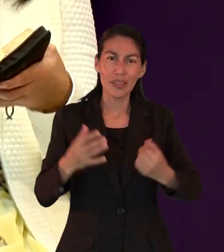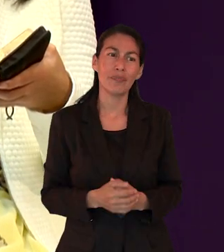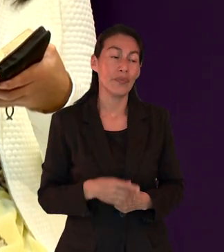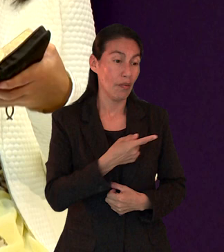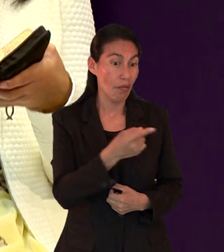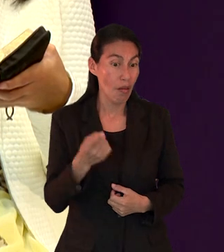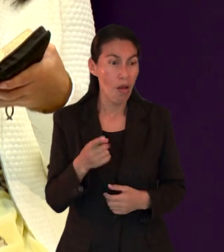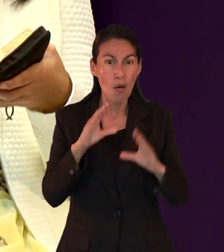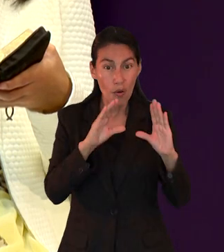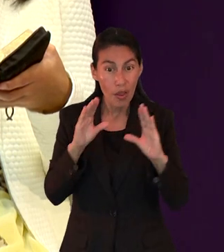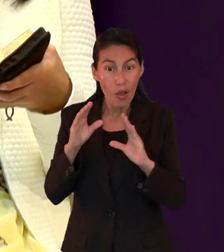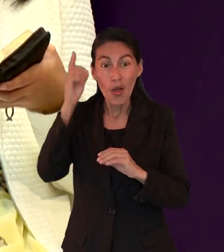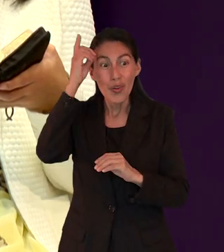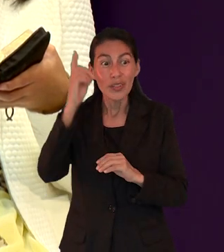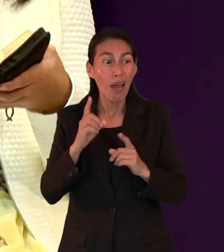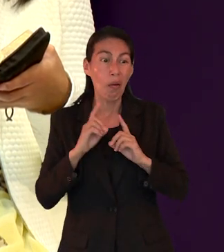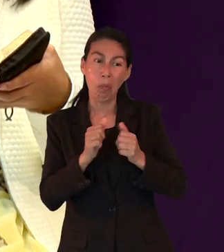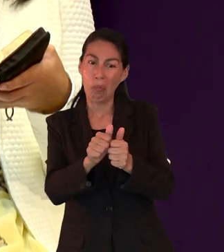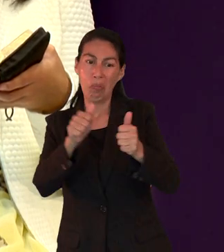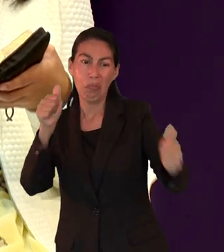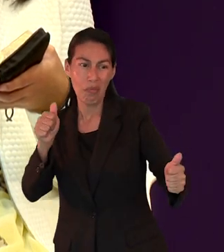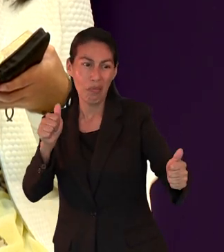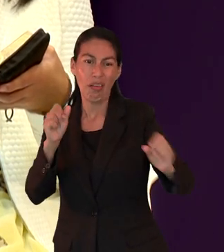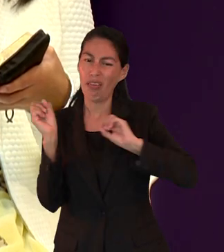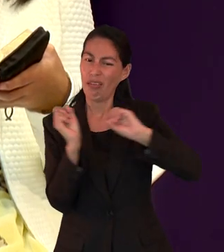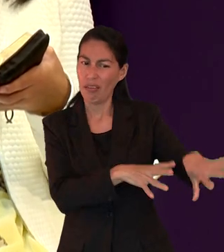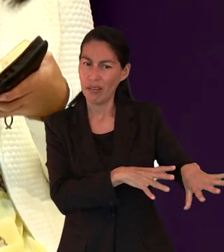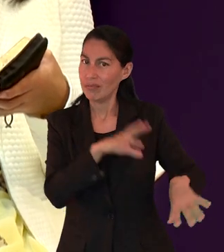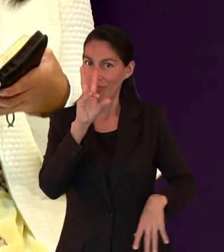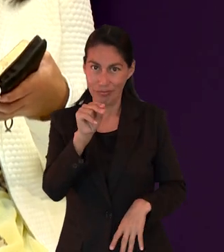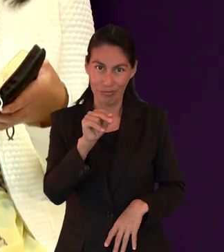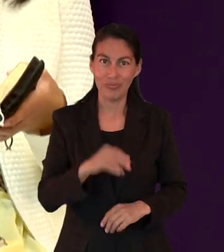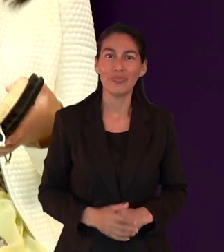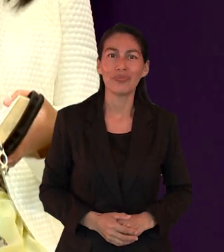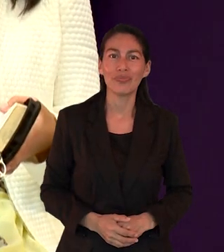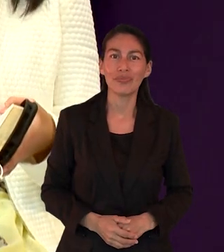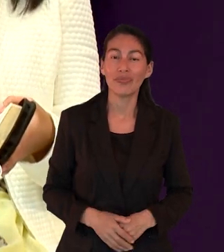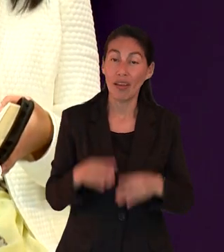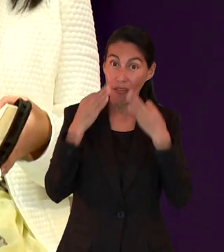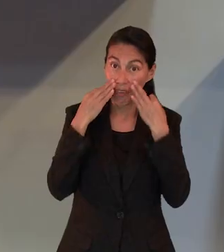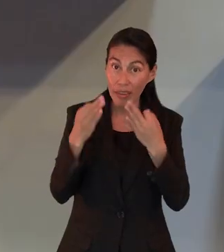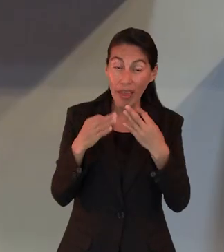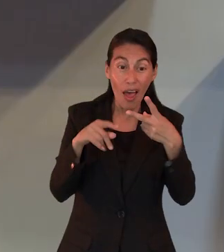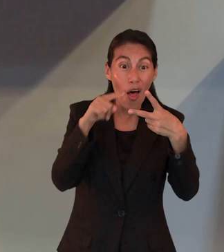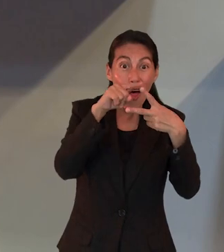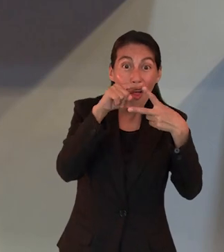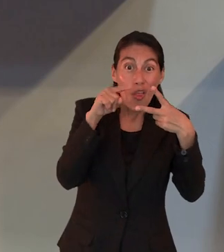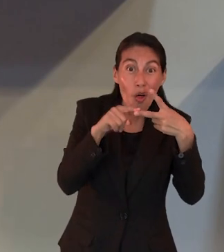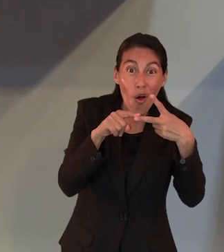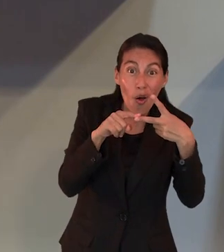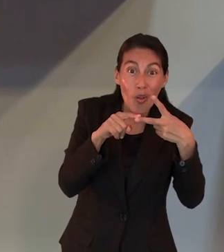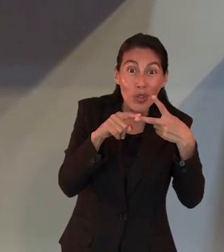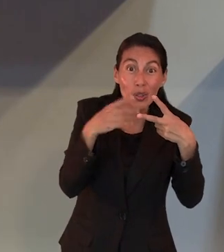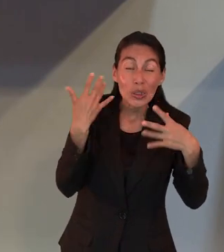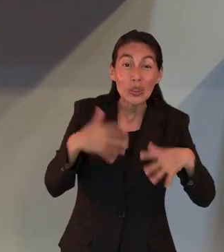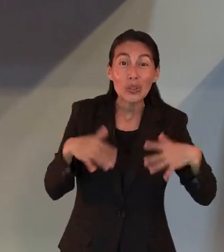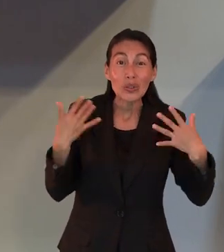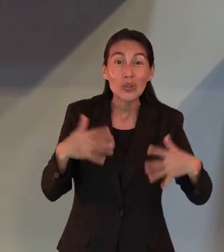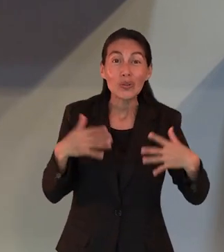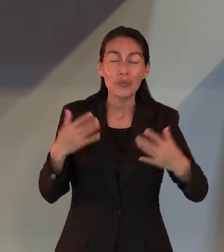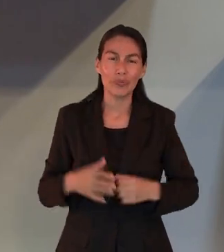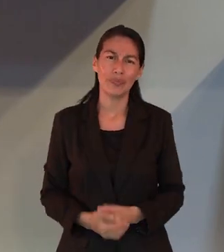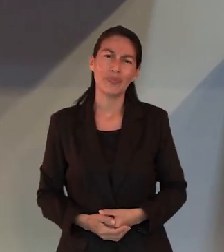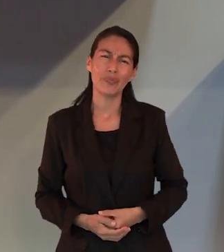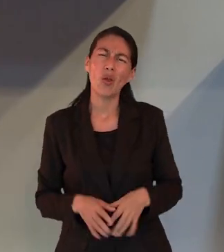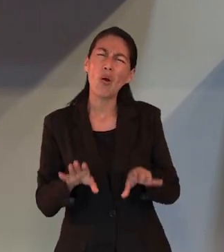Contentos de lo que tenéis ahora, porque él dijo, no te desampararé ni te dejaré. Así que aquí encontramos dos grandes amenazas.